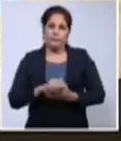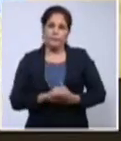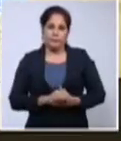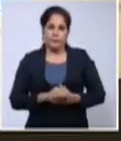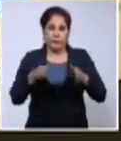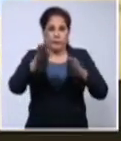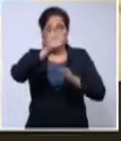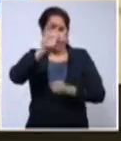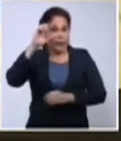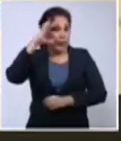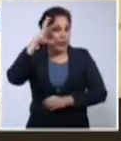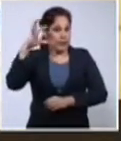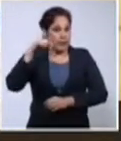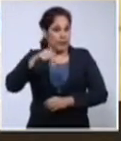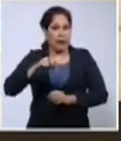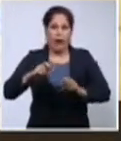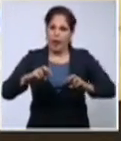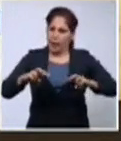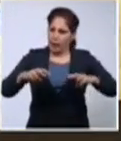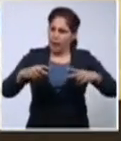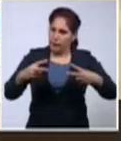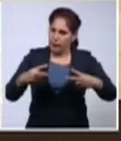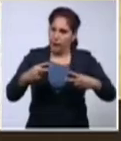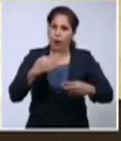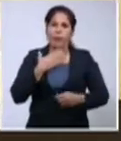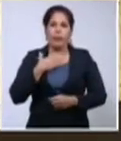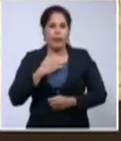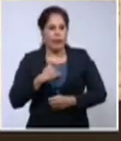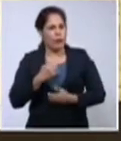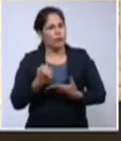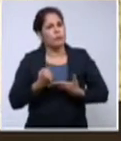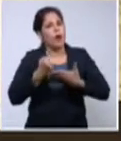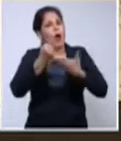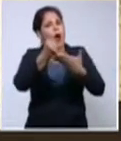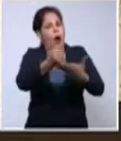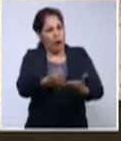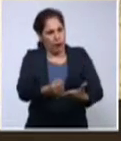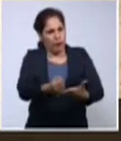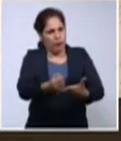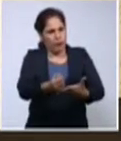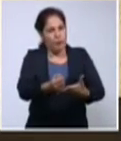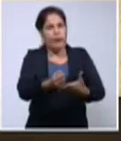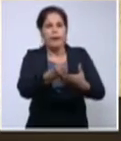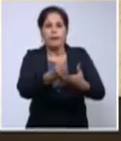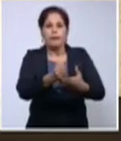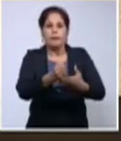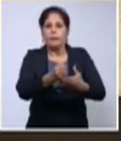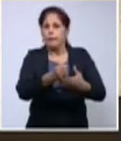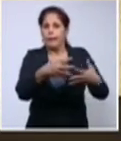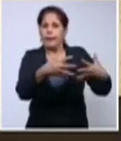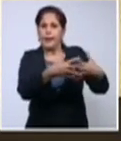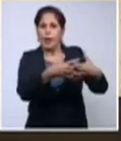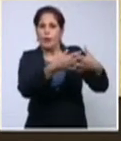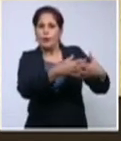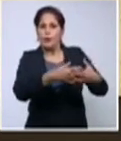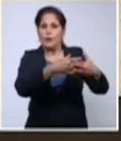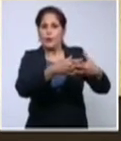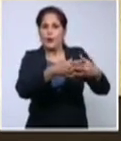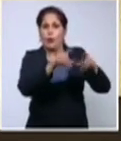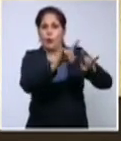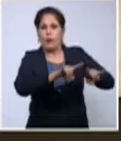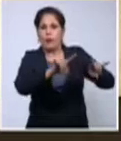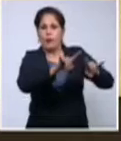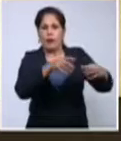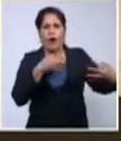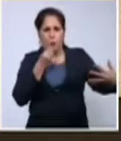Cuba reitera su voluntad de colaborar con las academias nacionales de Estados